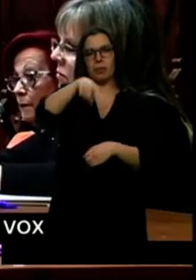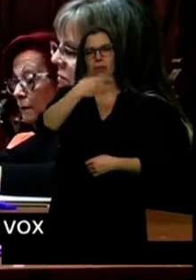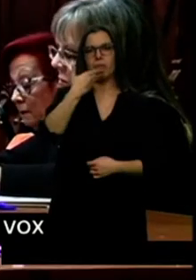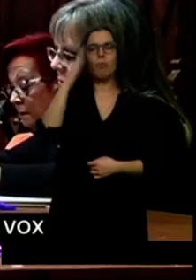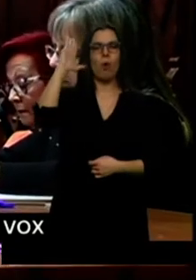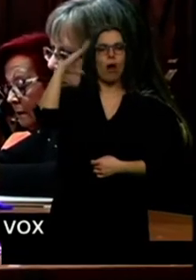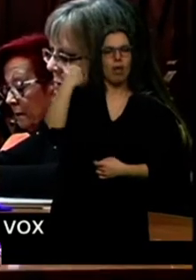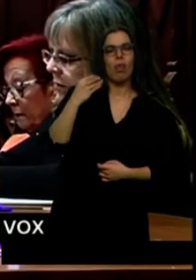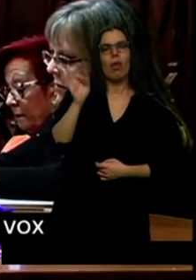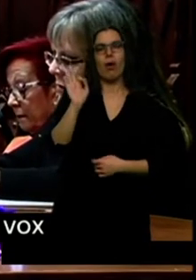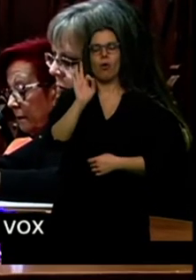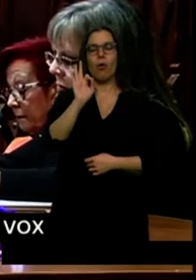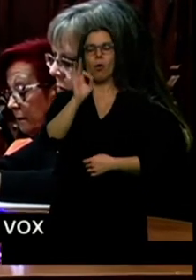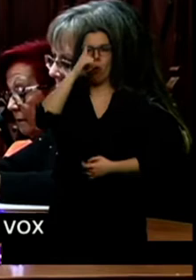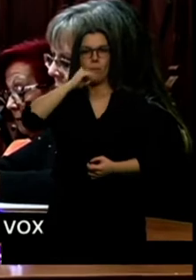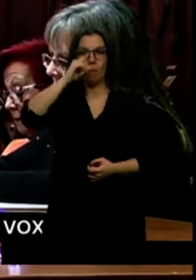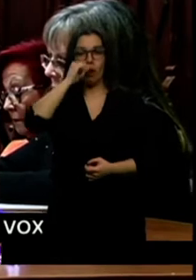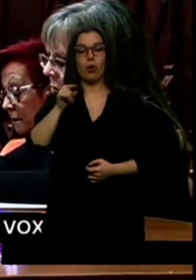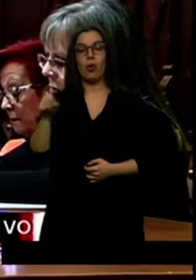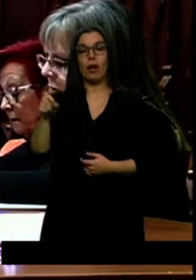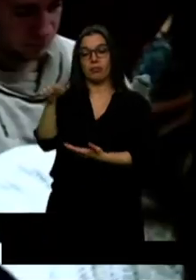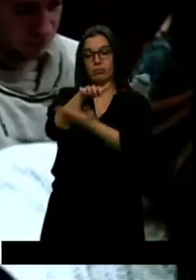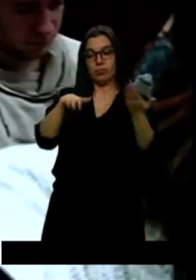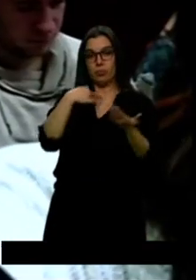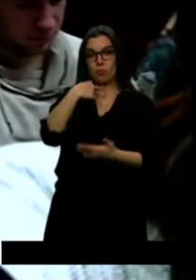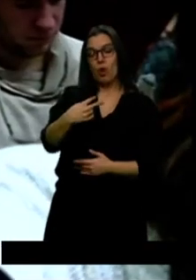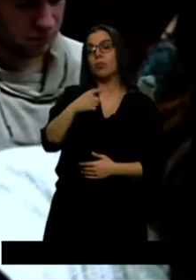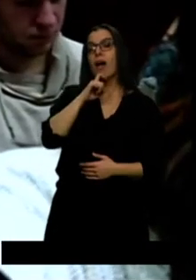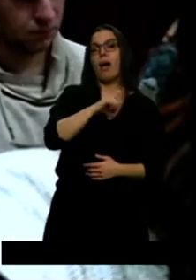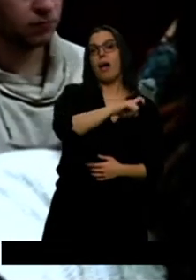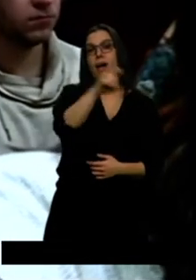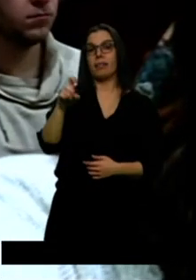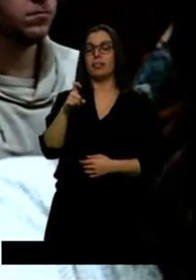a Vox, que las organizaciones feministas van a defender siempre los derechos de la mujer.